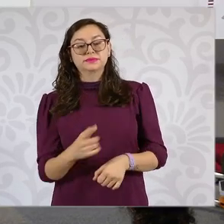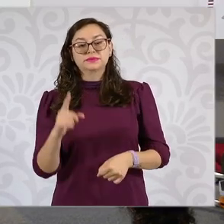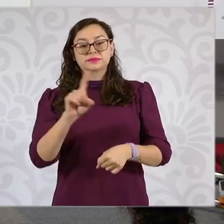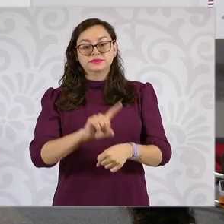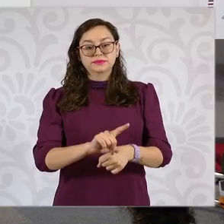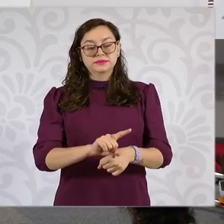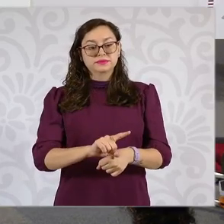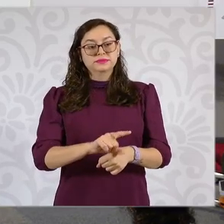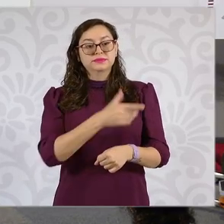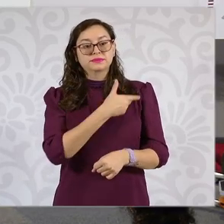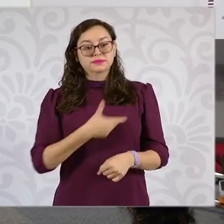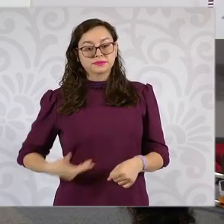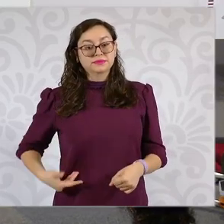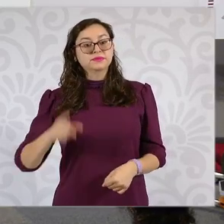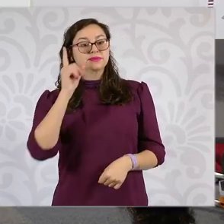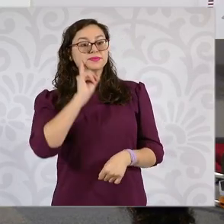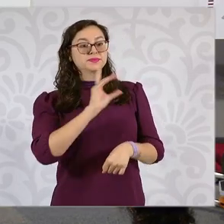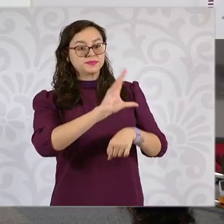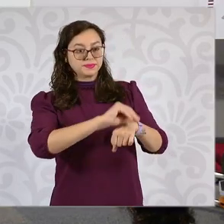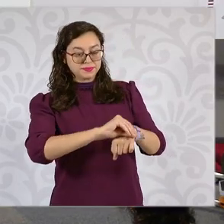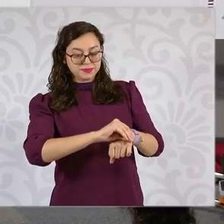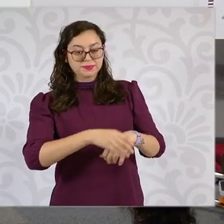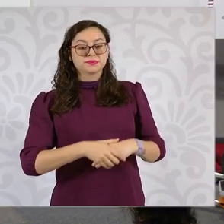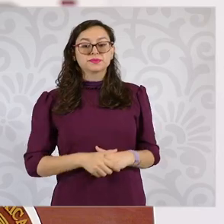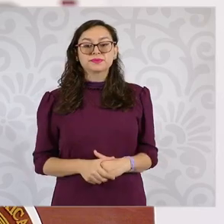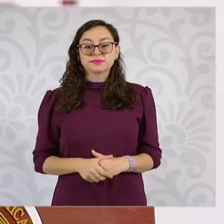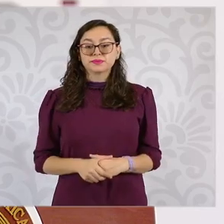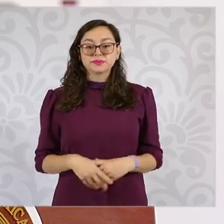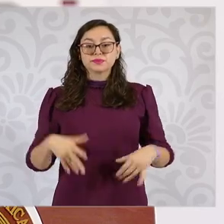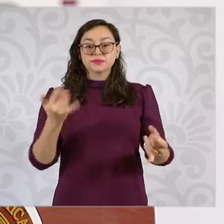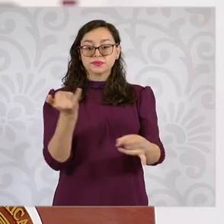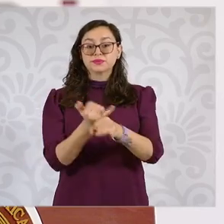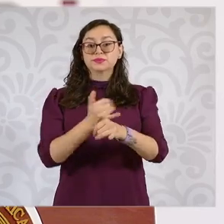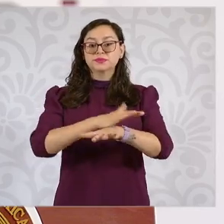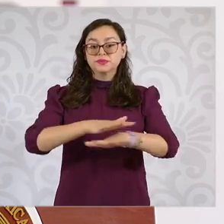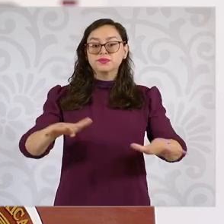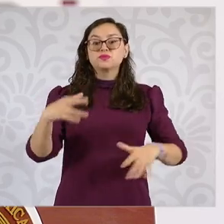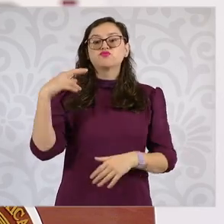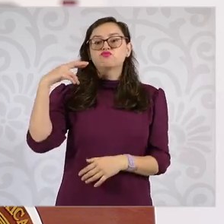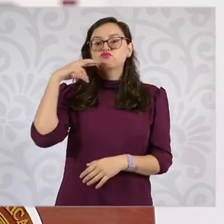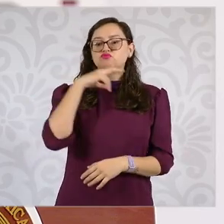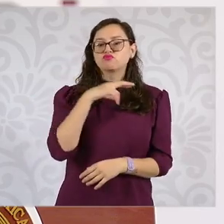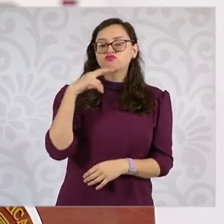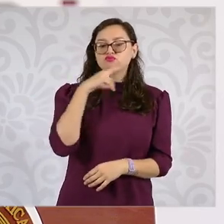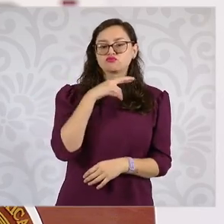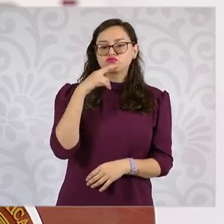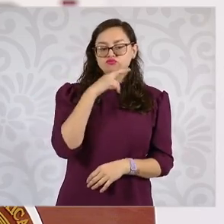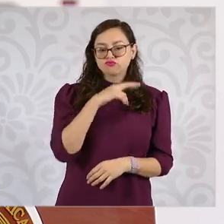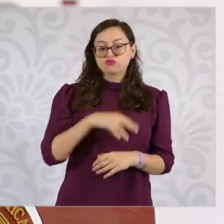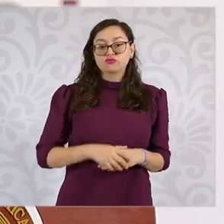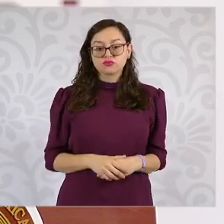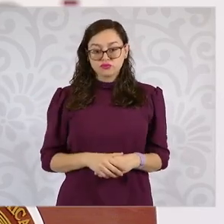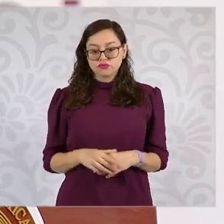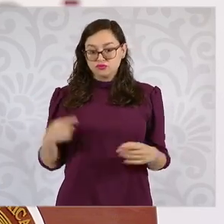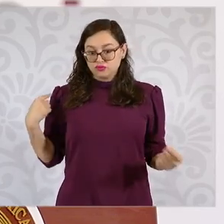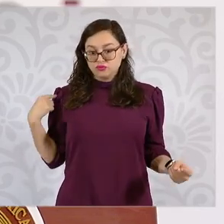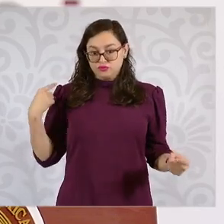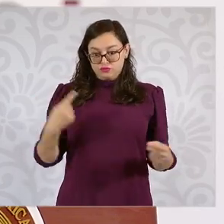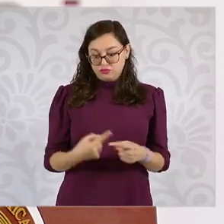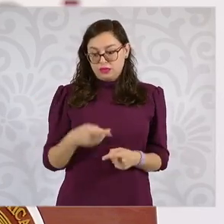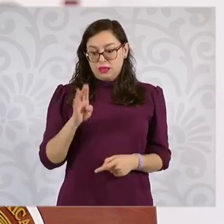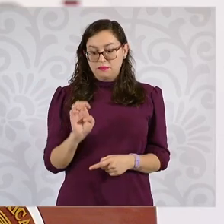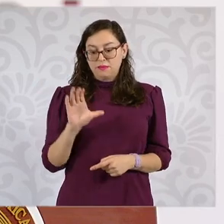Con su permiso, presidenta, informo rápidamente de cómo vamos con la beca Rita Cetina.